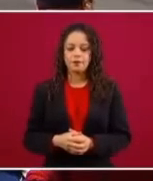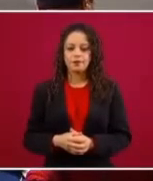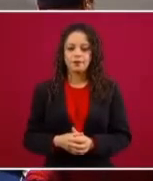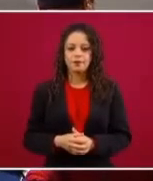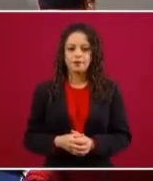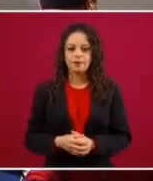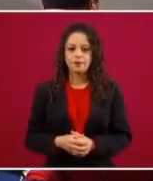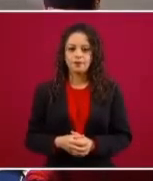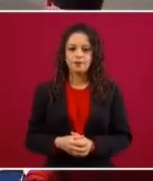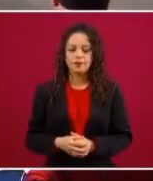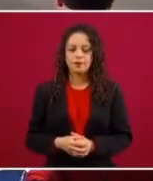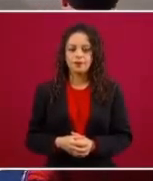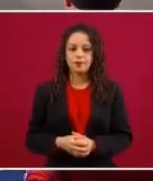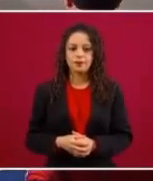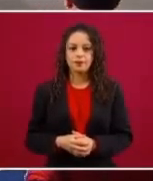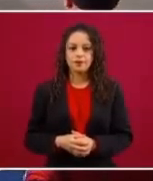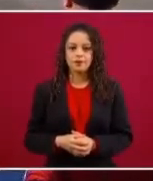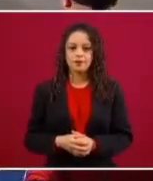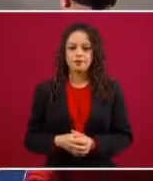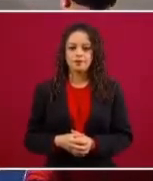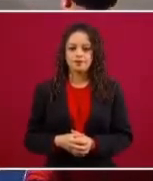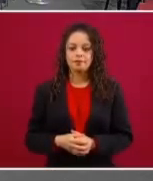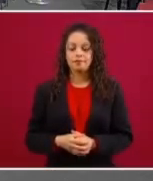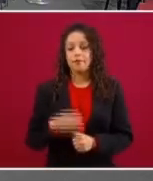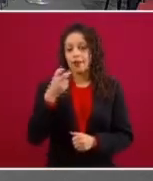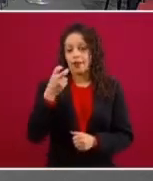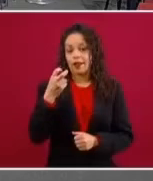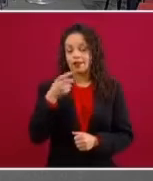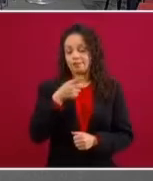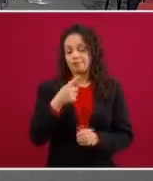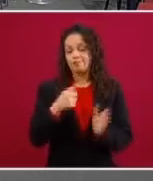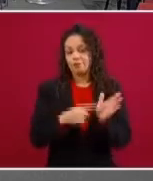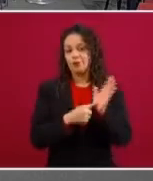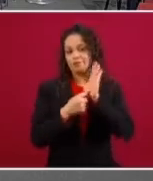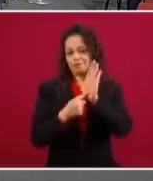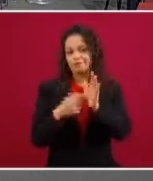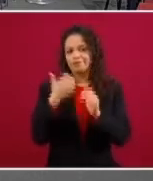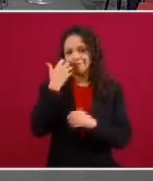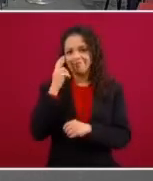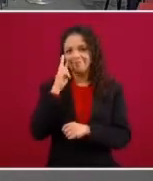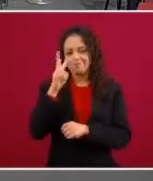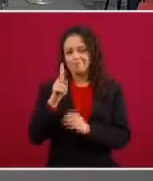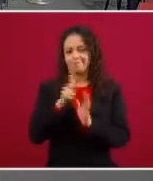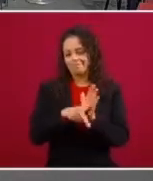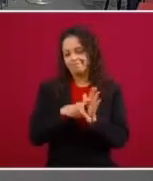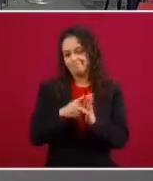Bueno, pues eso es lo que queríamos transmitir y abrimos para preguntas.